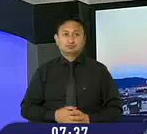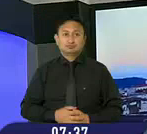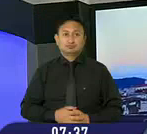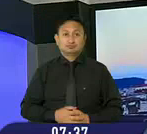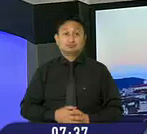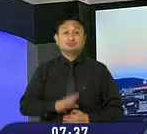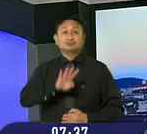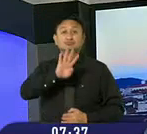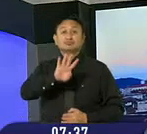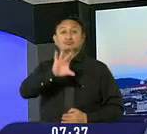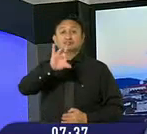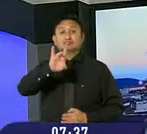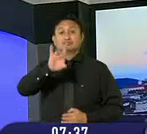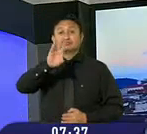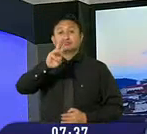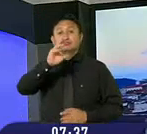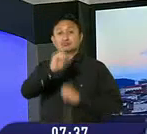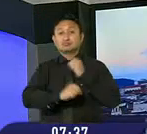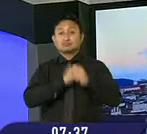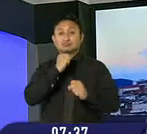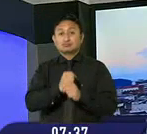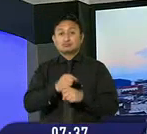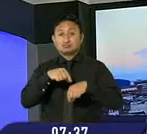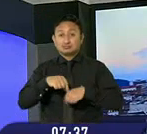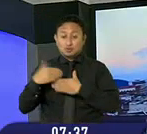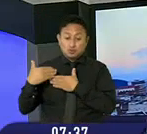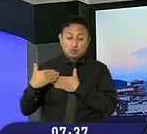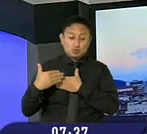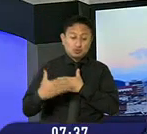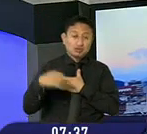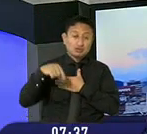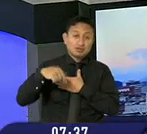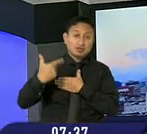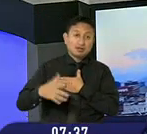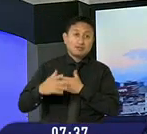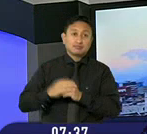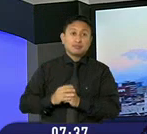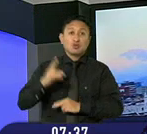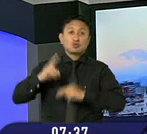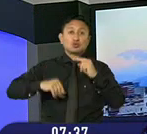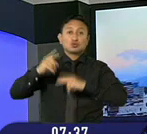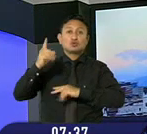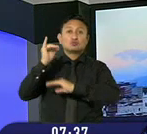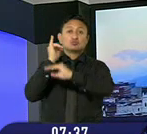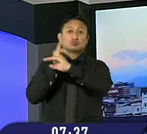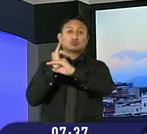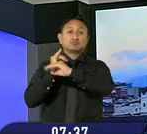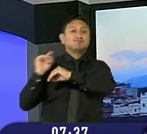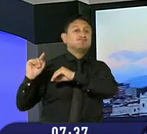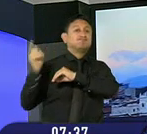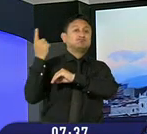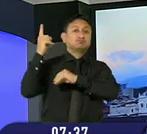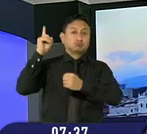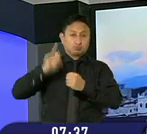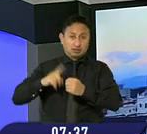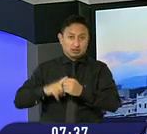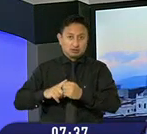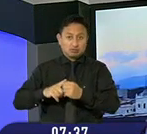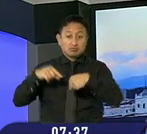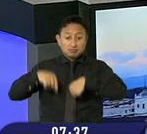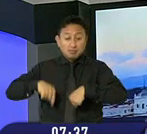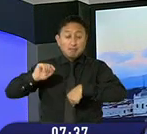Y cuatrocientos ochenta y seis años han transcurrido desde la construcción de la catedral primada de Quito. El primer